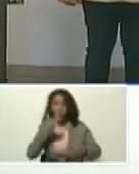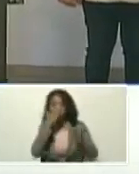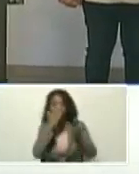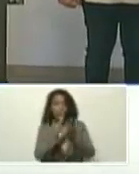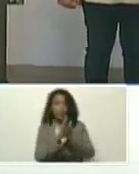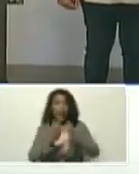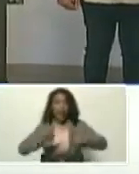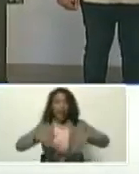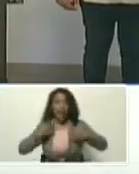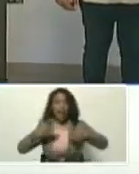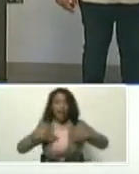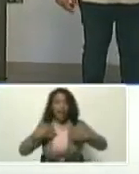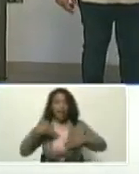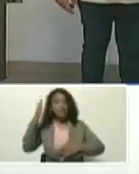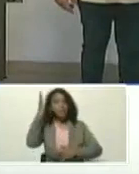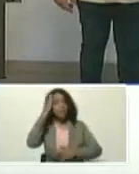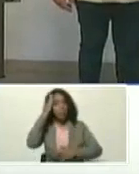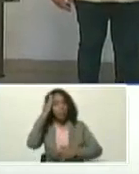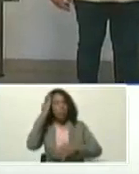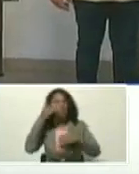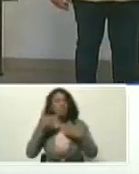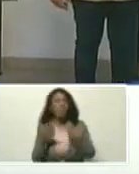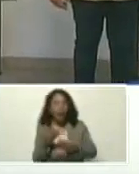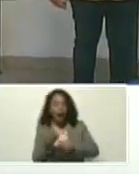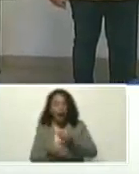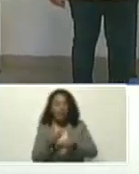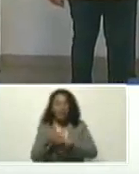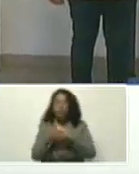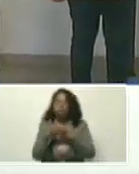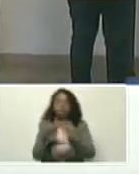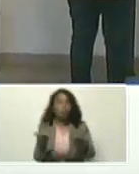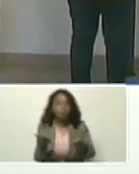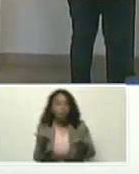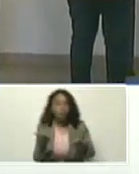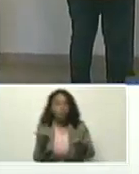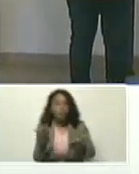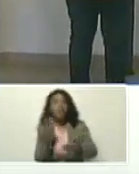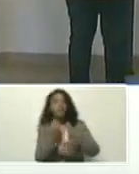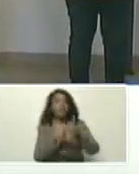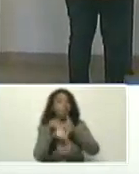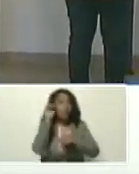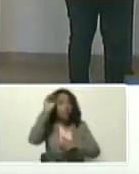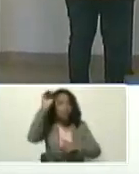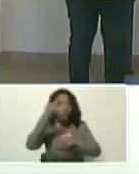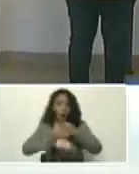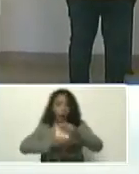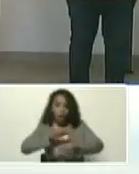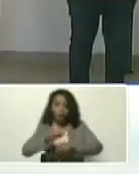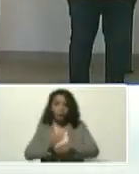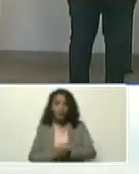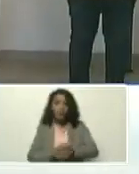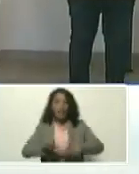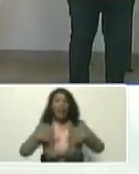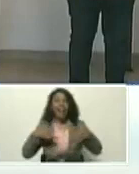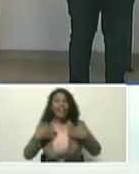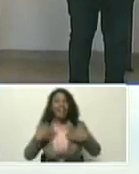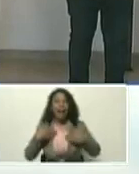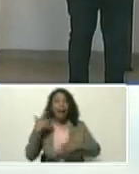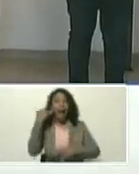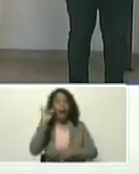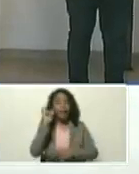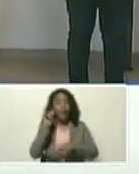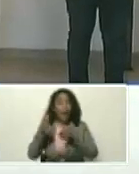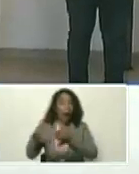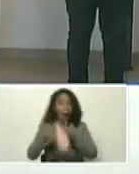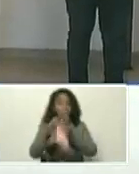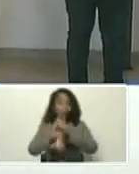alegría, que sabemos, que es lo que hay que hacer, y que lo vamos a hacer, alegría, que tenemos el rumbo claro,